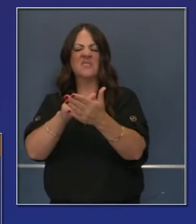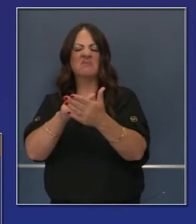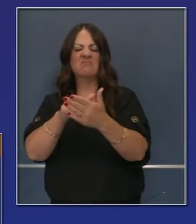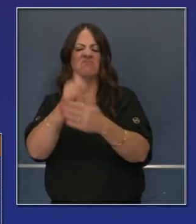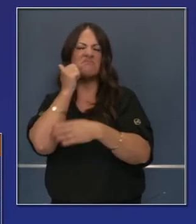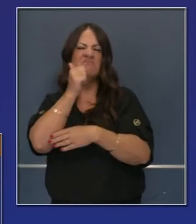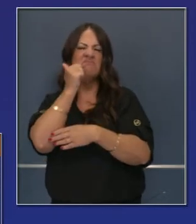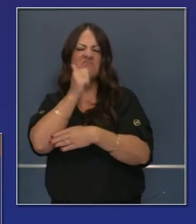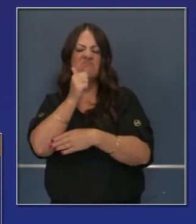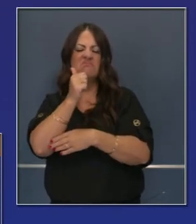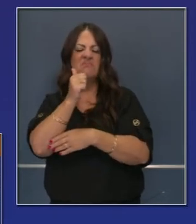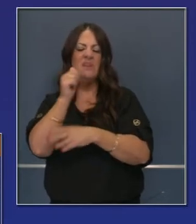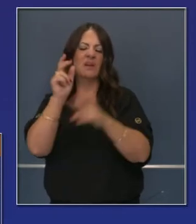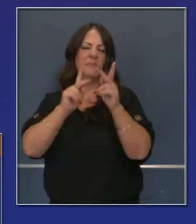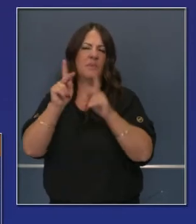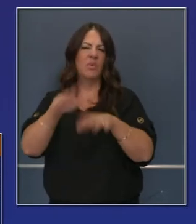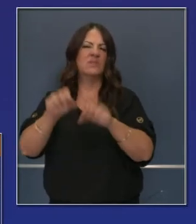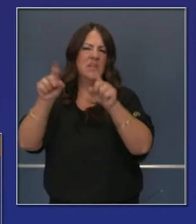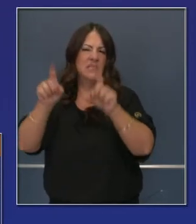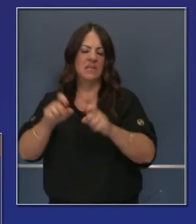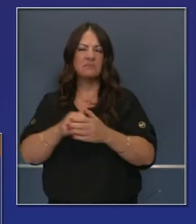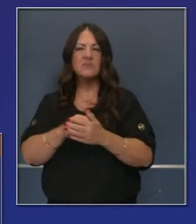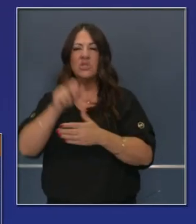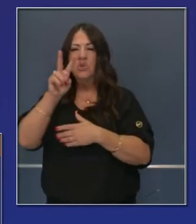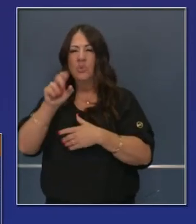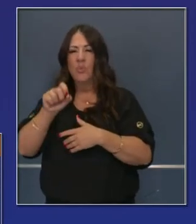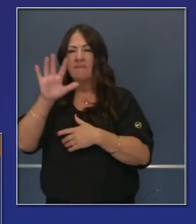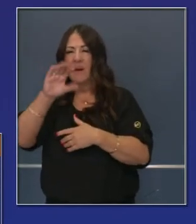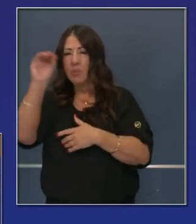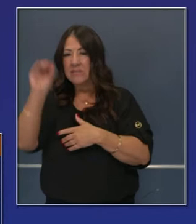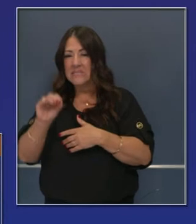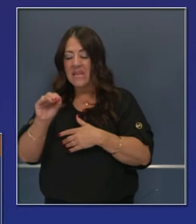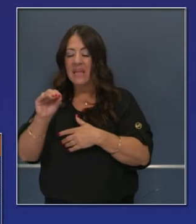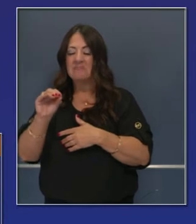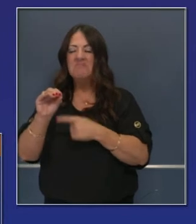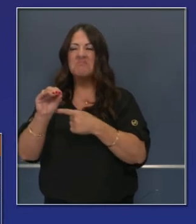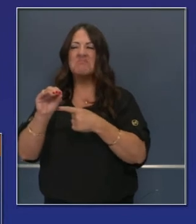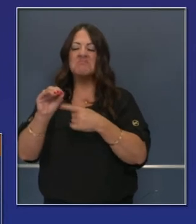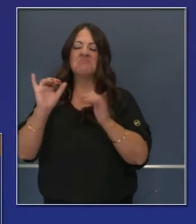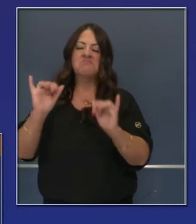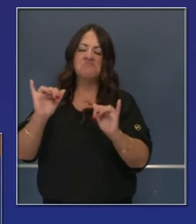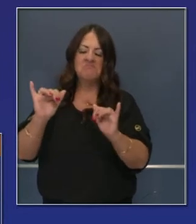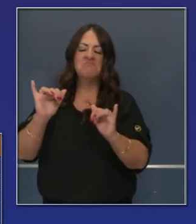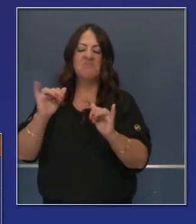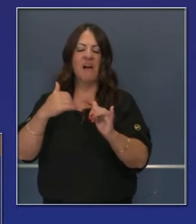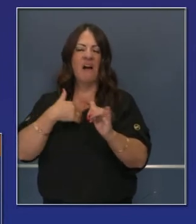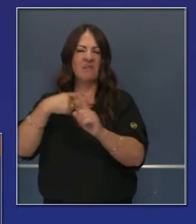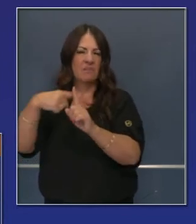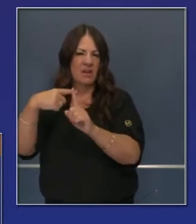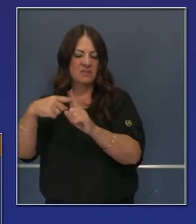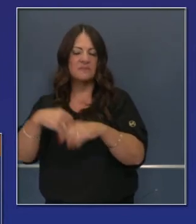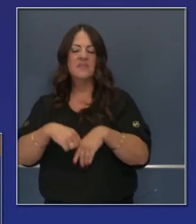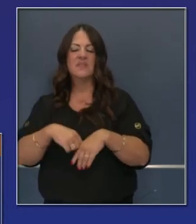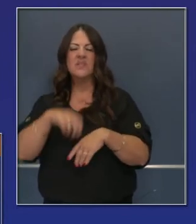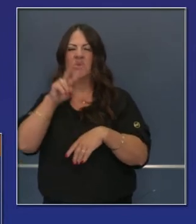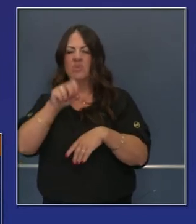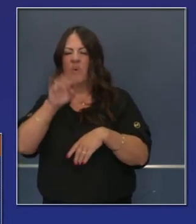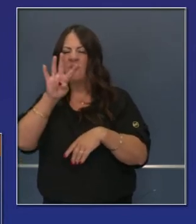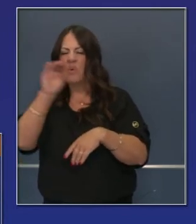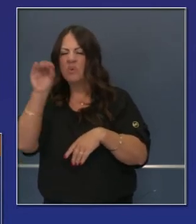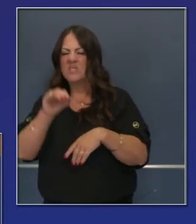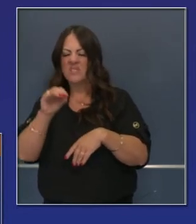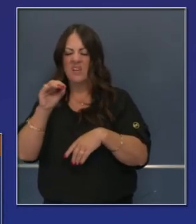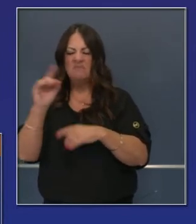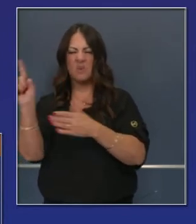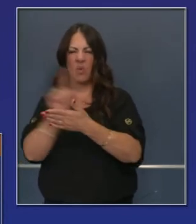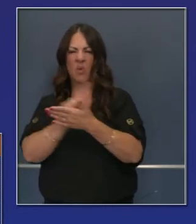,000 en promedio 7 días. La tasa de positividad de 14%, 2.5, de 14 días, perdón, 2.5%.